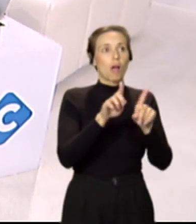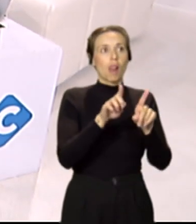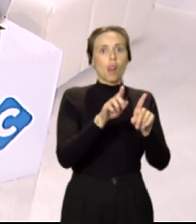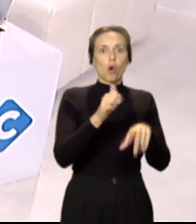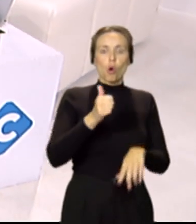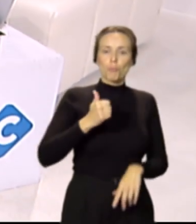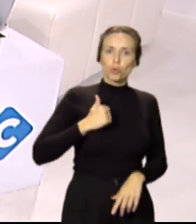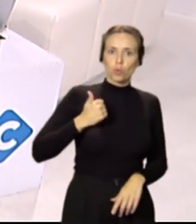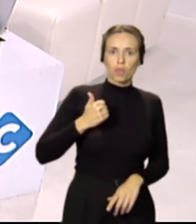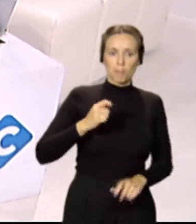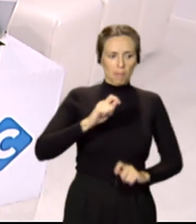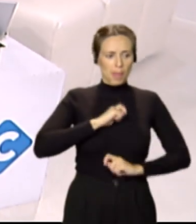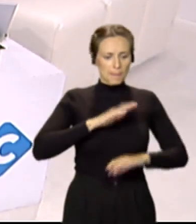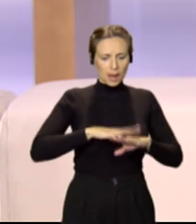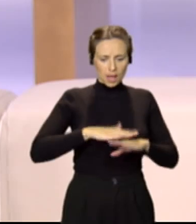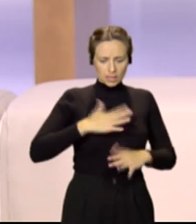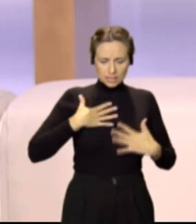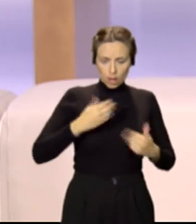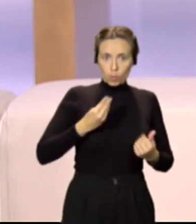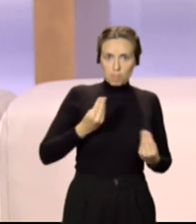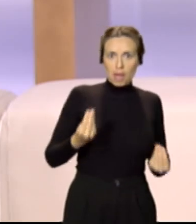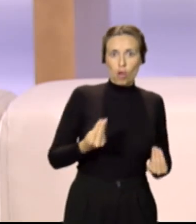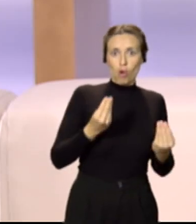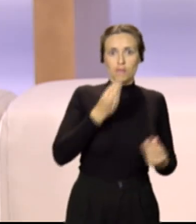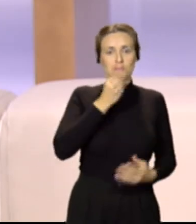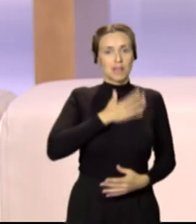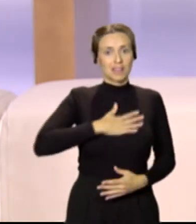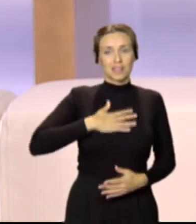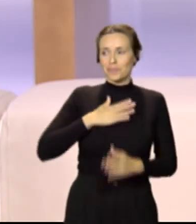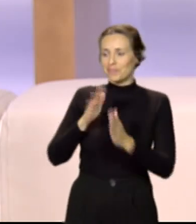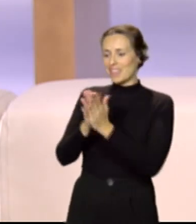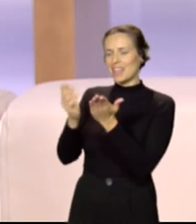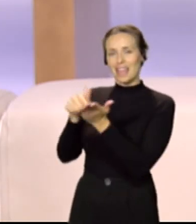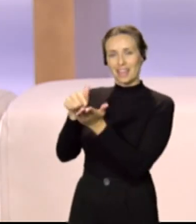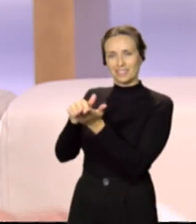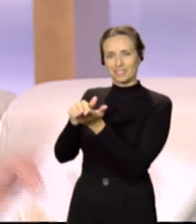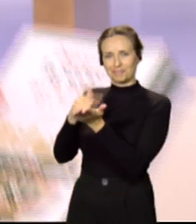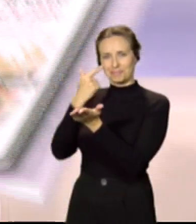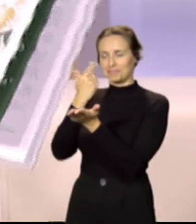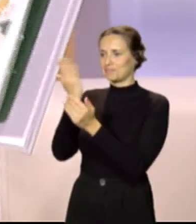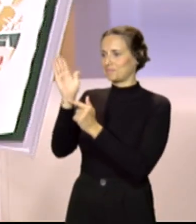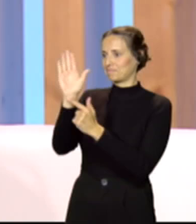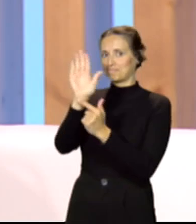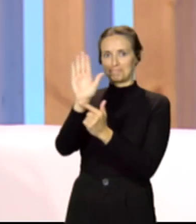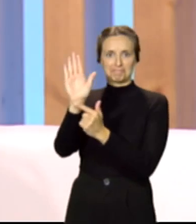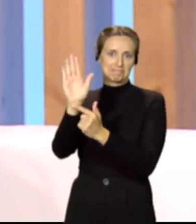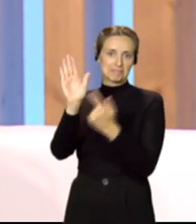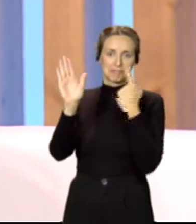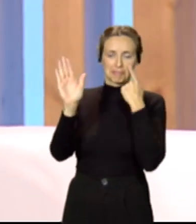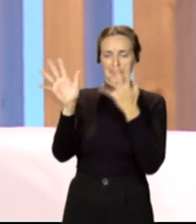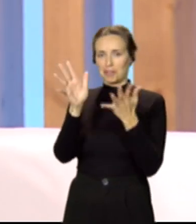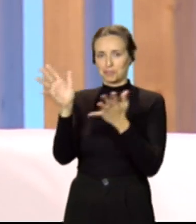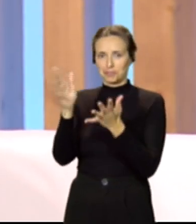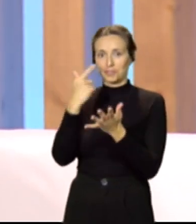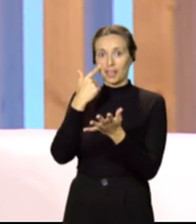mejorar nuestra salud y nuestro bienestar. ¿Sería la guía que tenemos aquí en papel? Sí. Vamos a mostrarla un poquito para que la gente se haga la idea